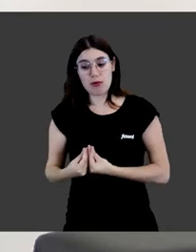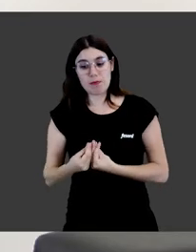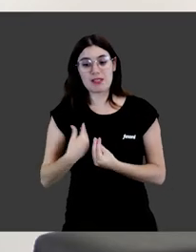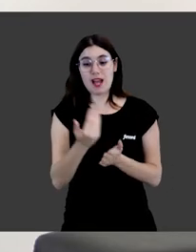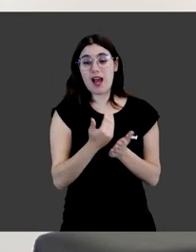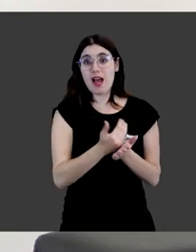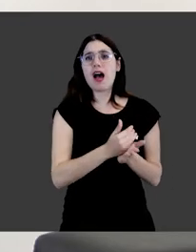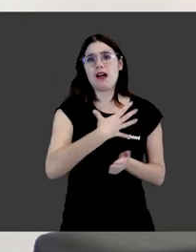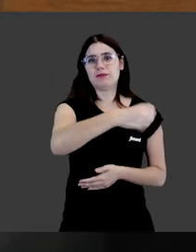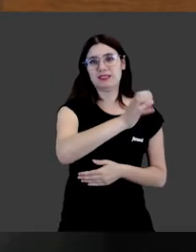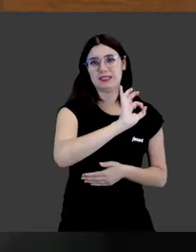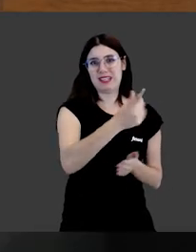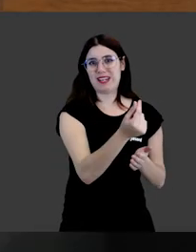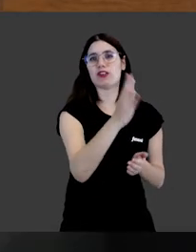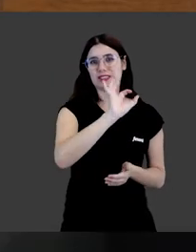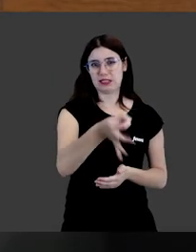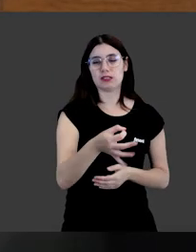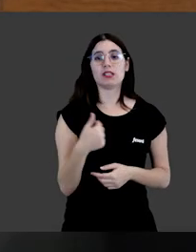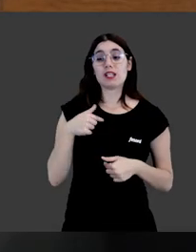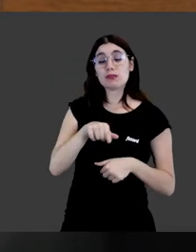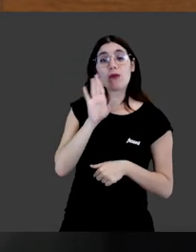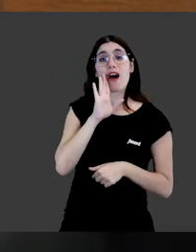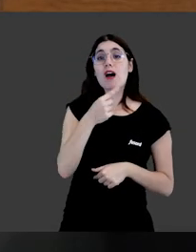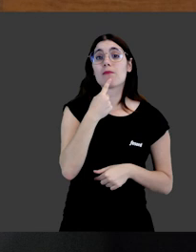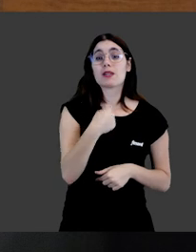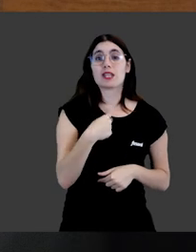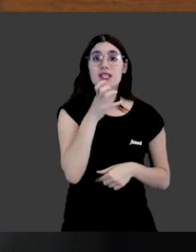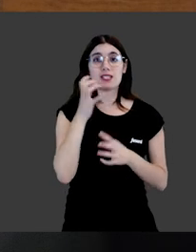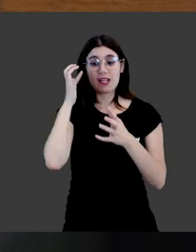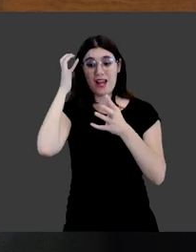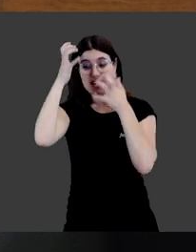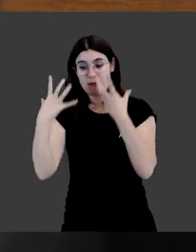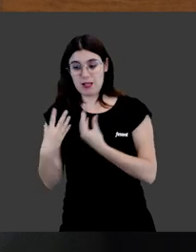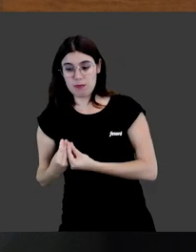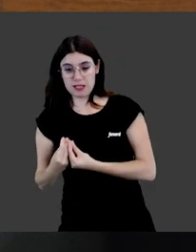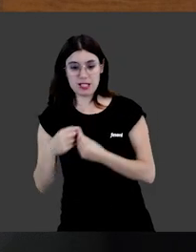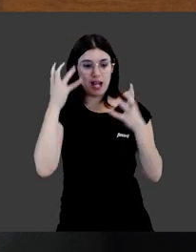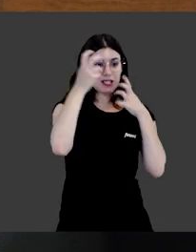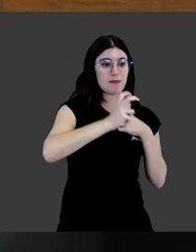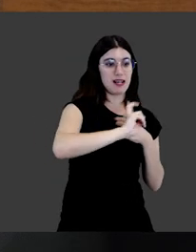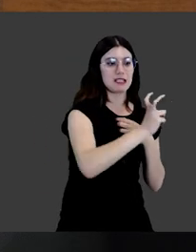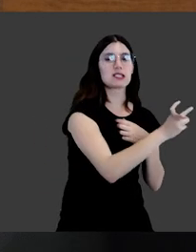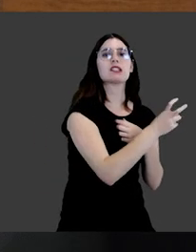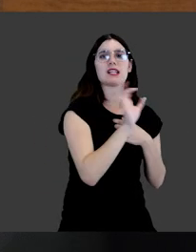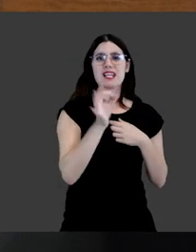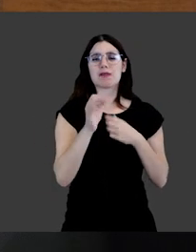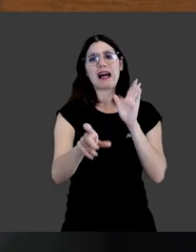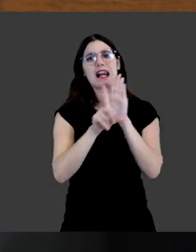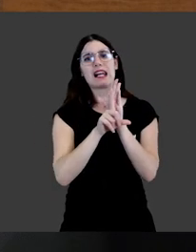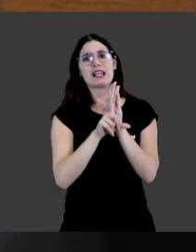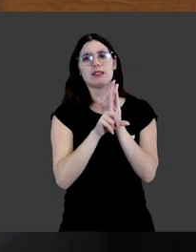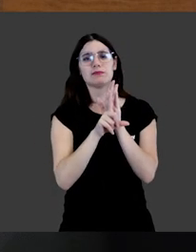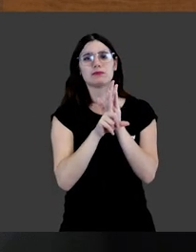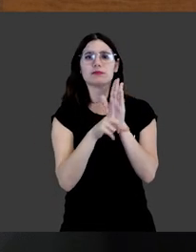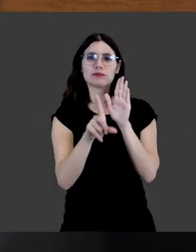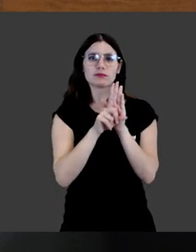sería posible. Y en cuanto a lo que comentas de la necesidad de extinguir entre animal de compañía y de otros animales, sí que es verdad que